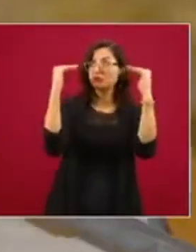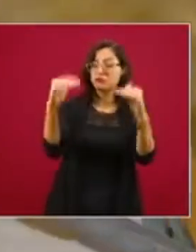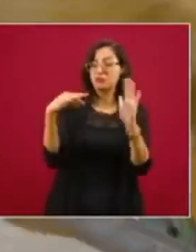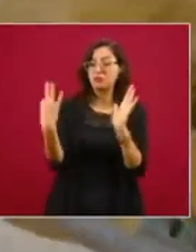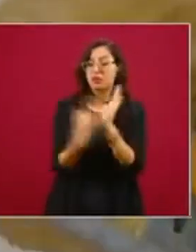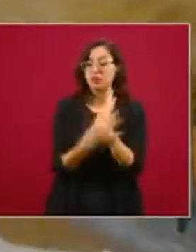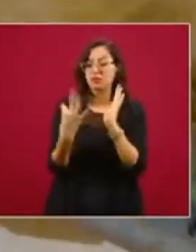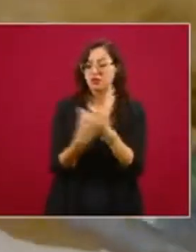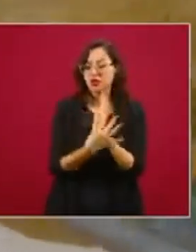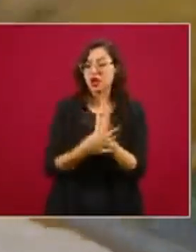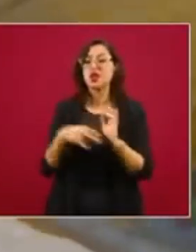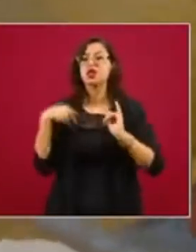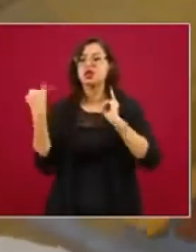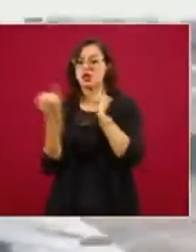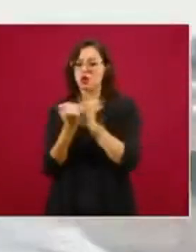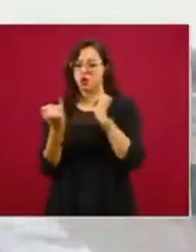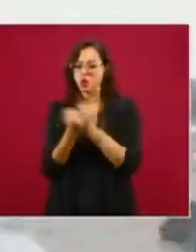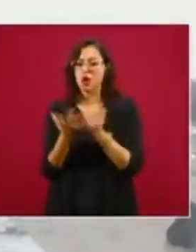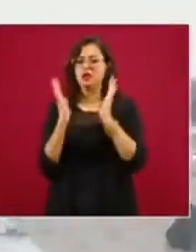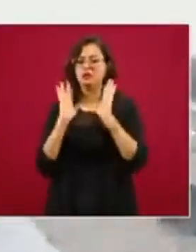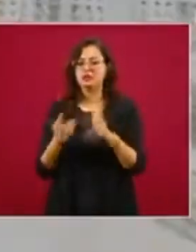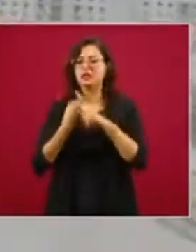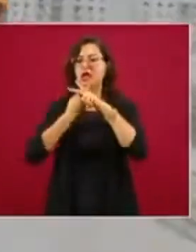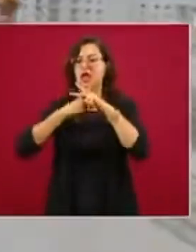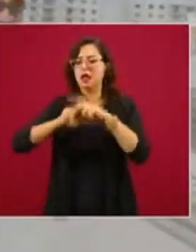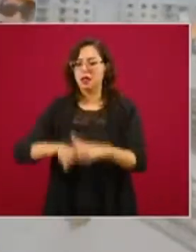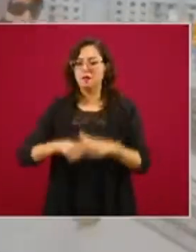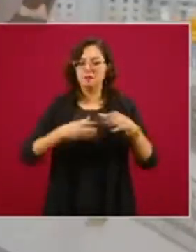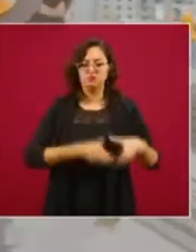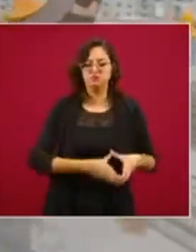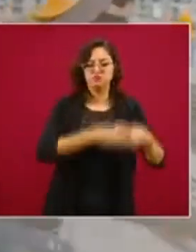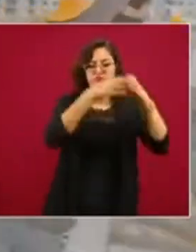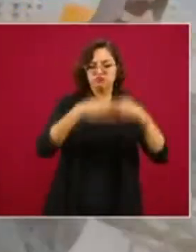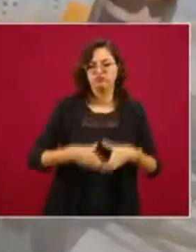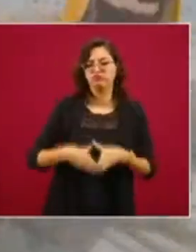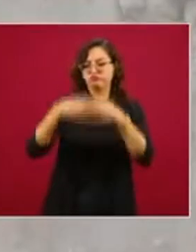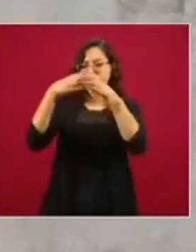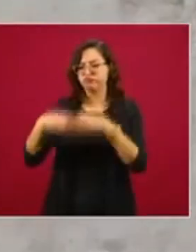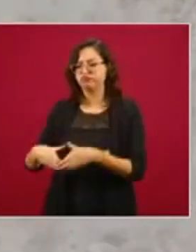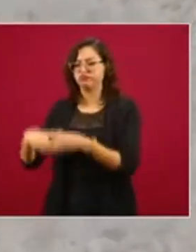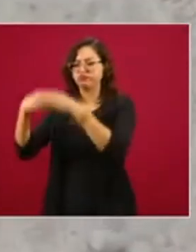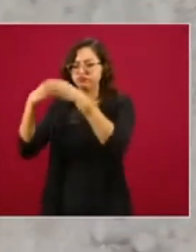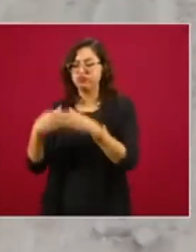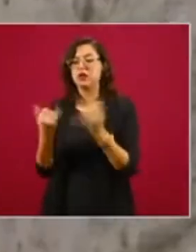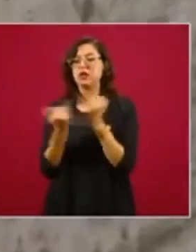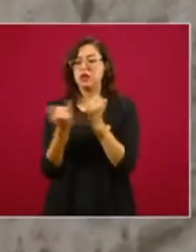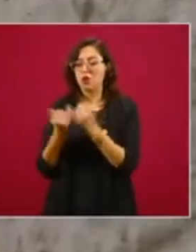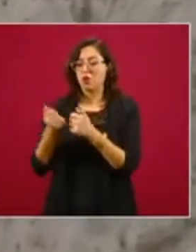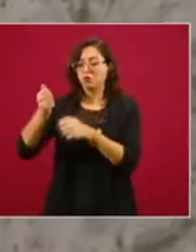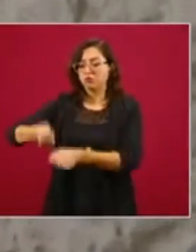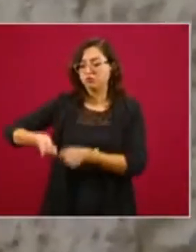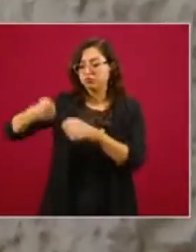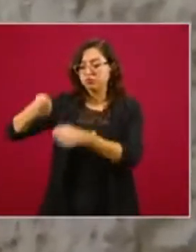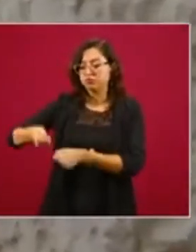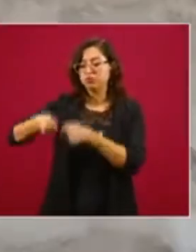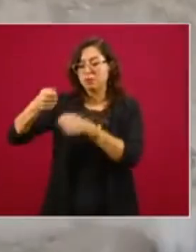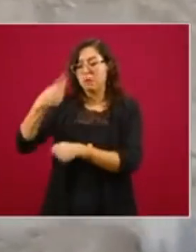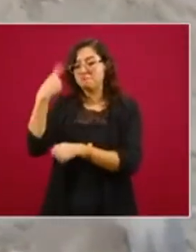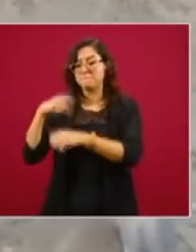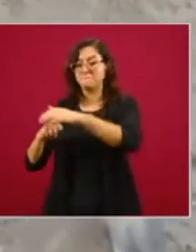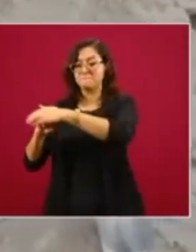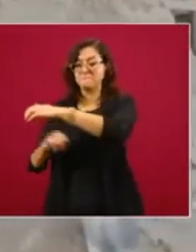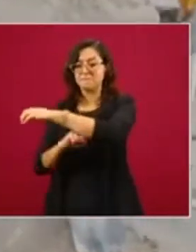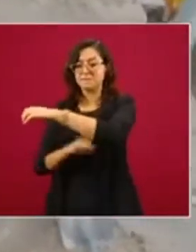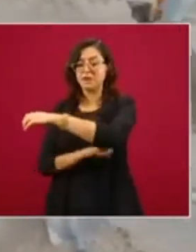Además, se ejecutan trabajos de habilitado y armado de columnas del área de intendencia y excavación de cepas para cimentación en el